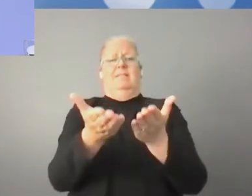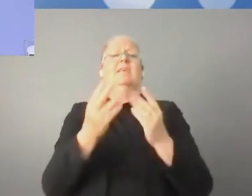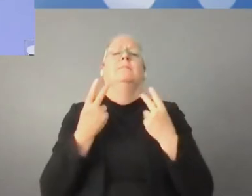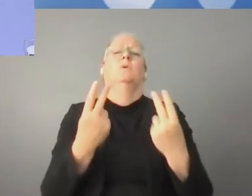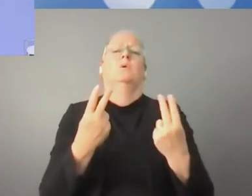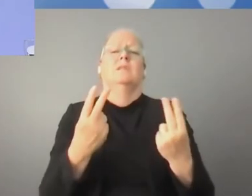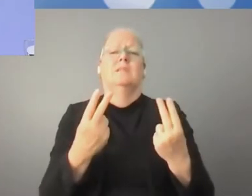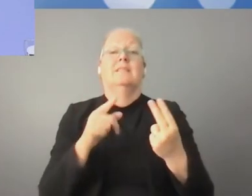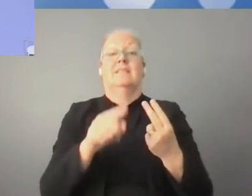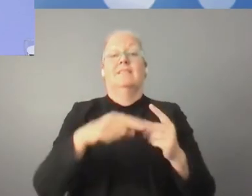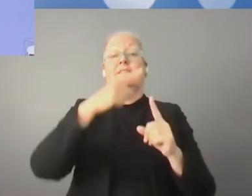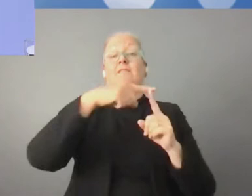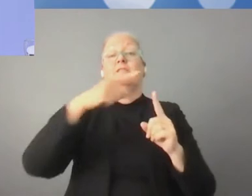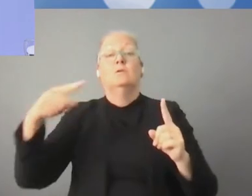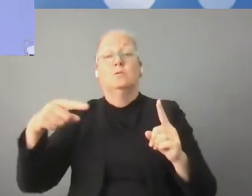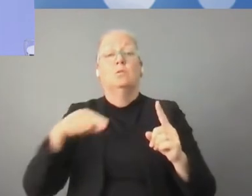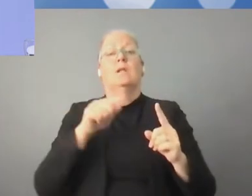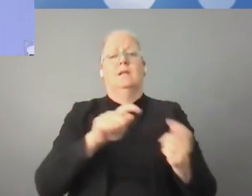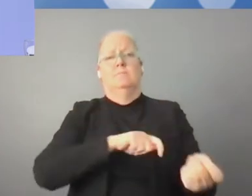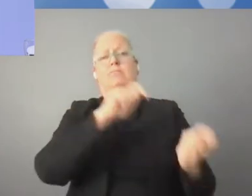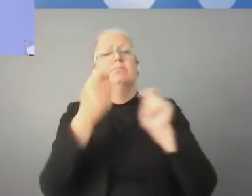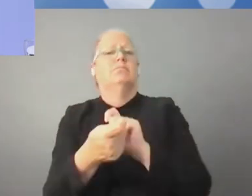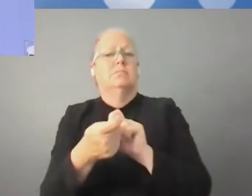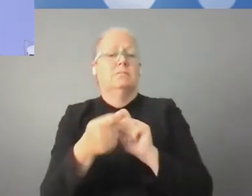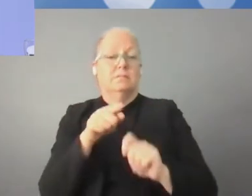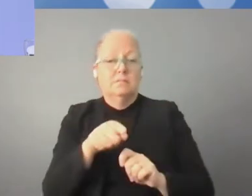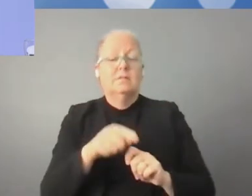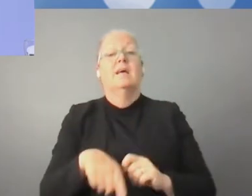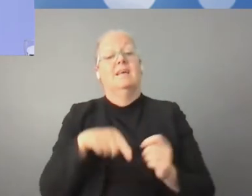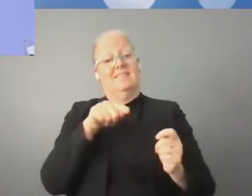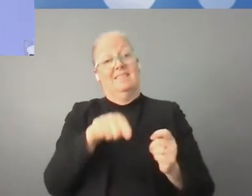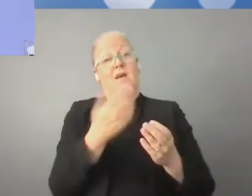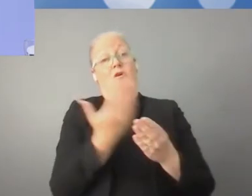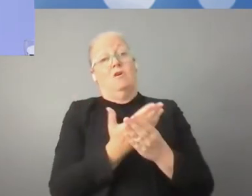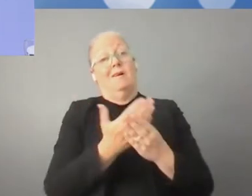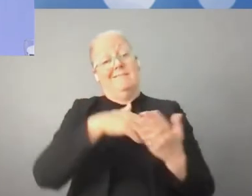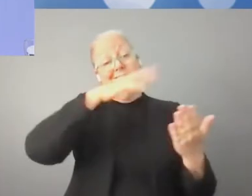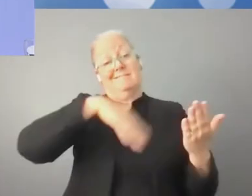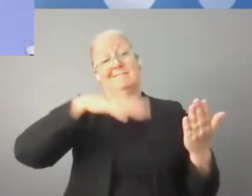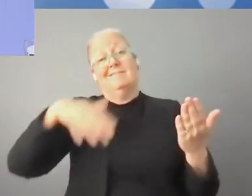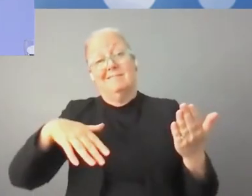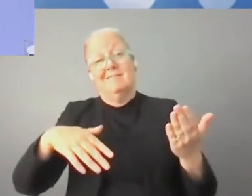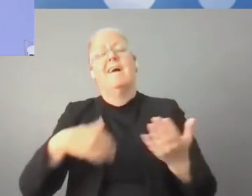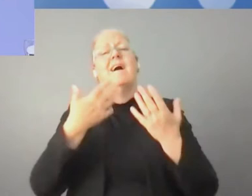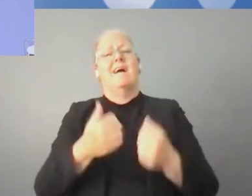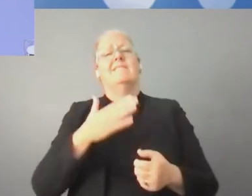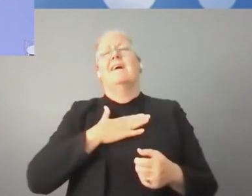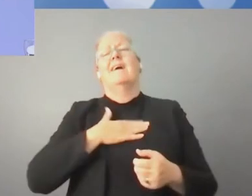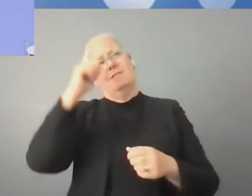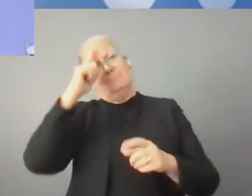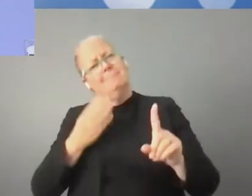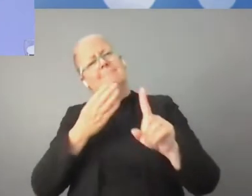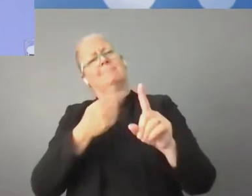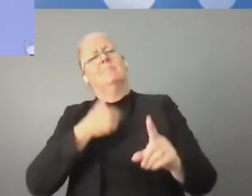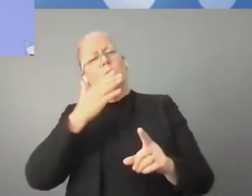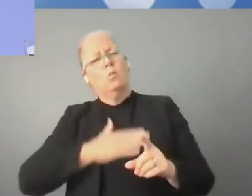los puntos más importantes en cuanto a la tecnología y la digitalización que ponen el centro de todo al ser humano.